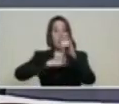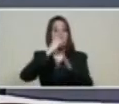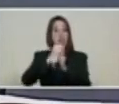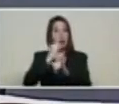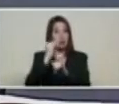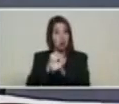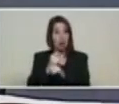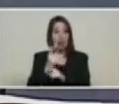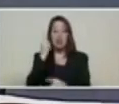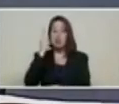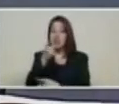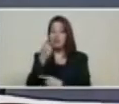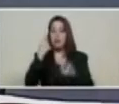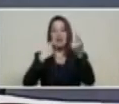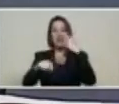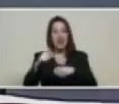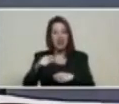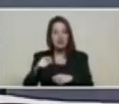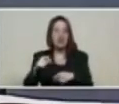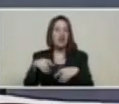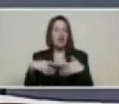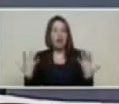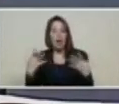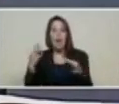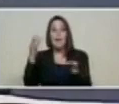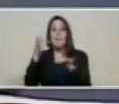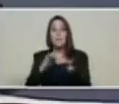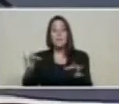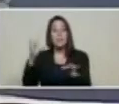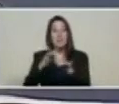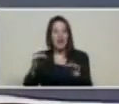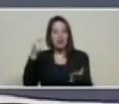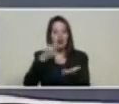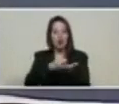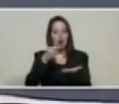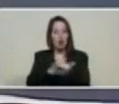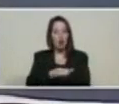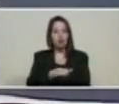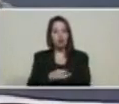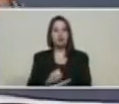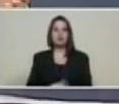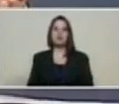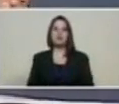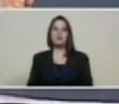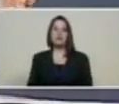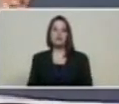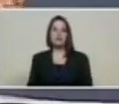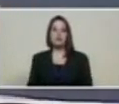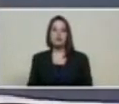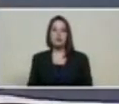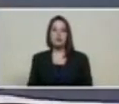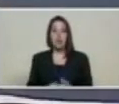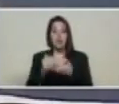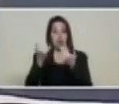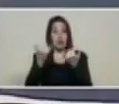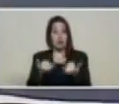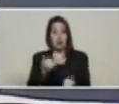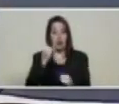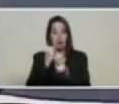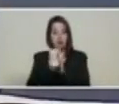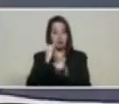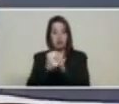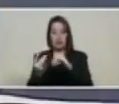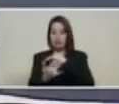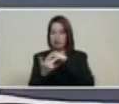debe venderse en petro de manera inmediata ya tenemos la infraestructura tecnológica estábamos